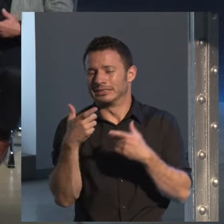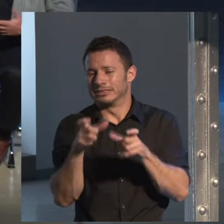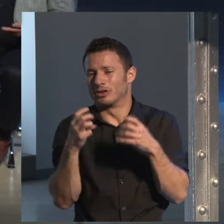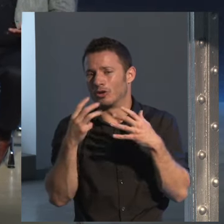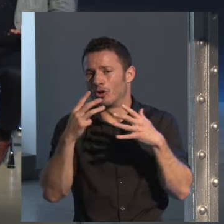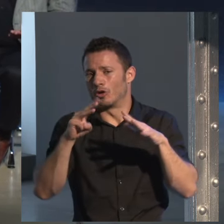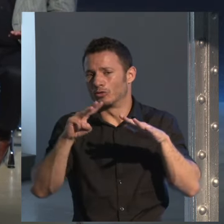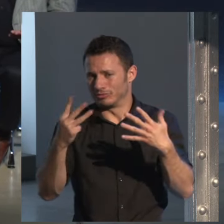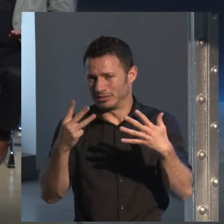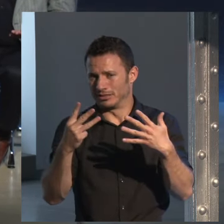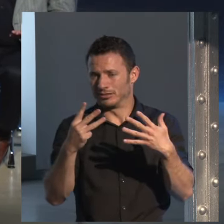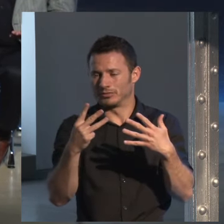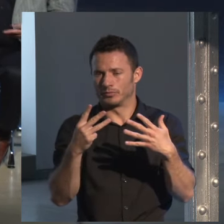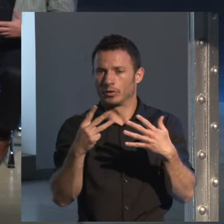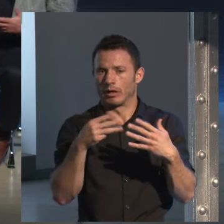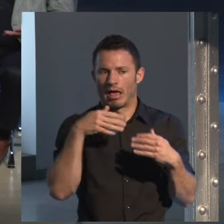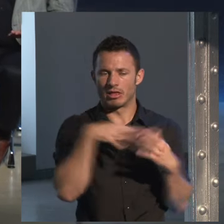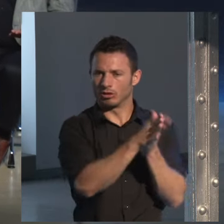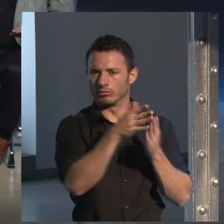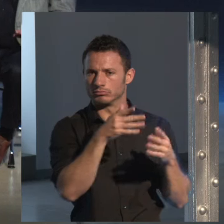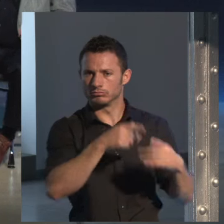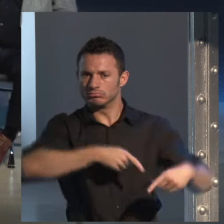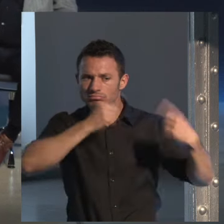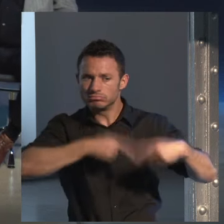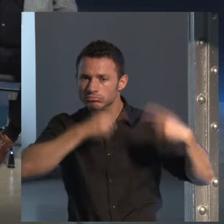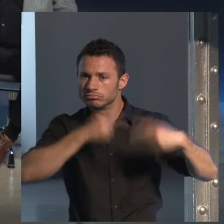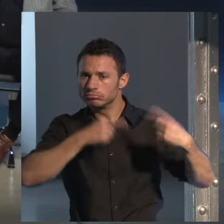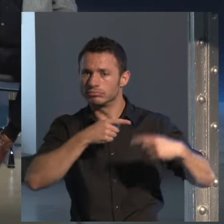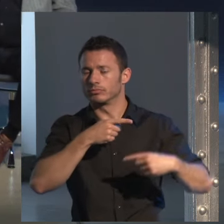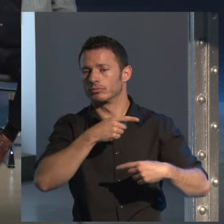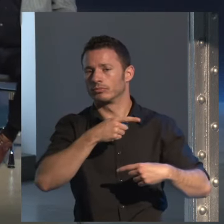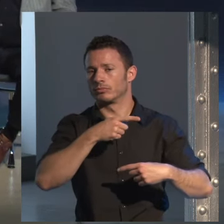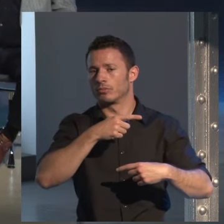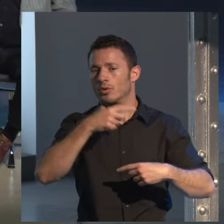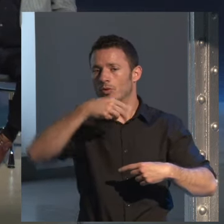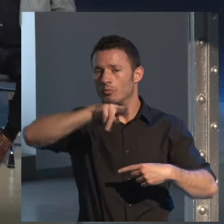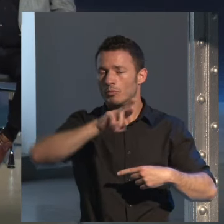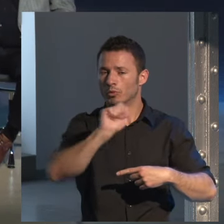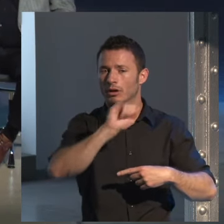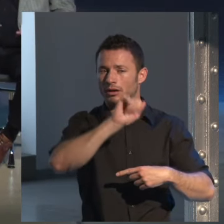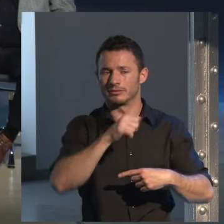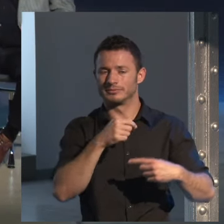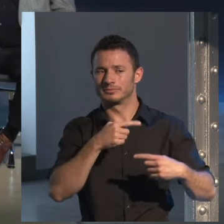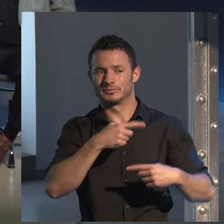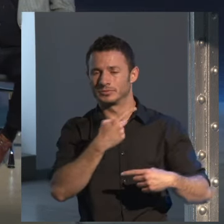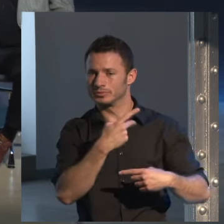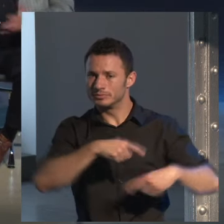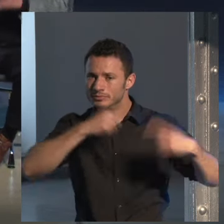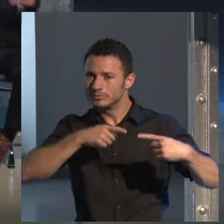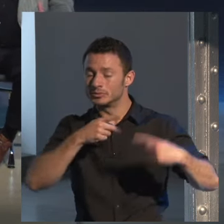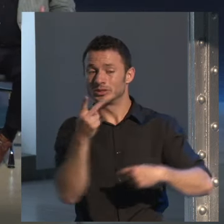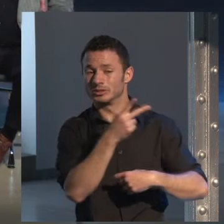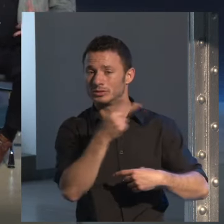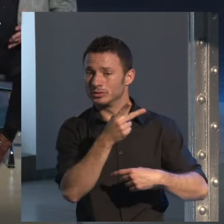en una discusión con mis editores en Barcelona, con Beatriz de Moura y Juan Cerezo, ellos se